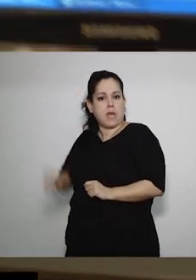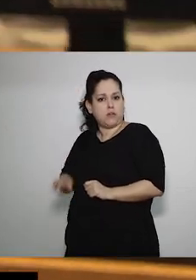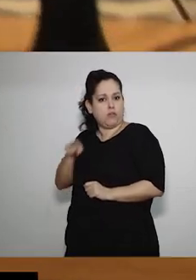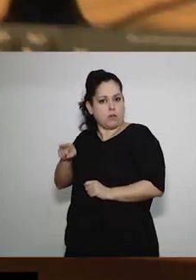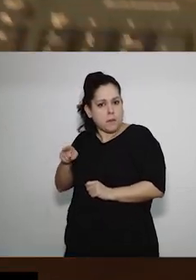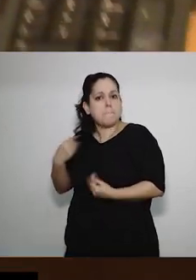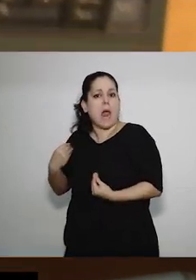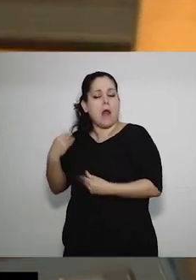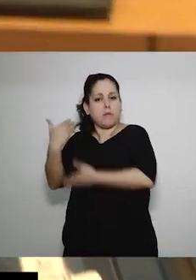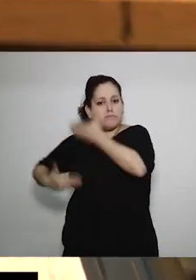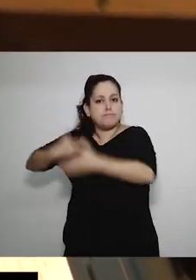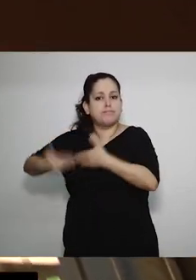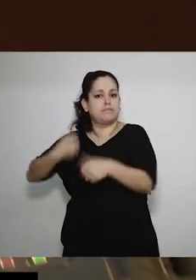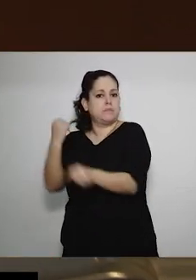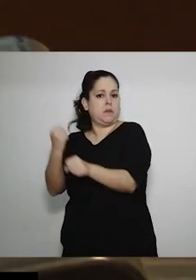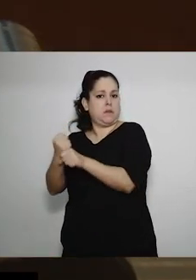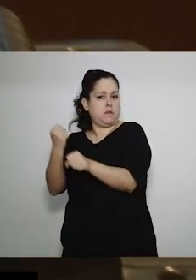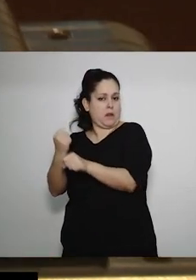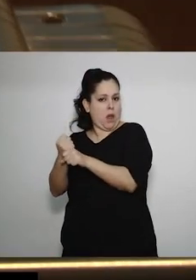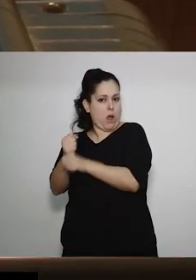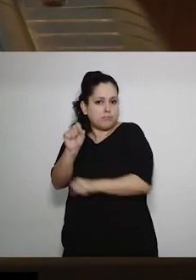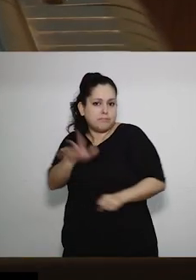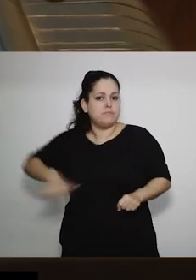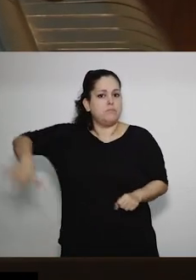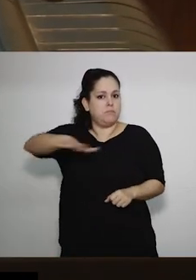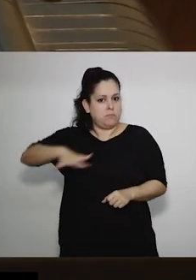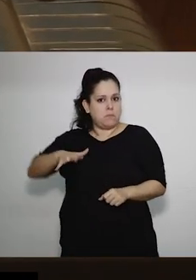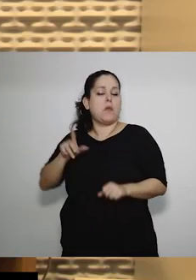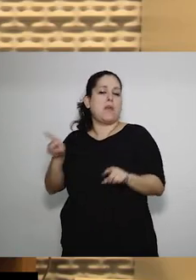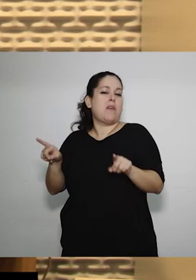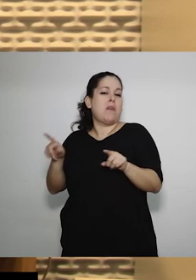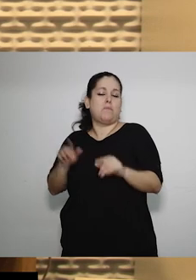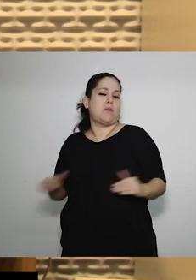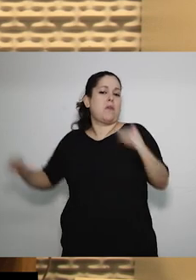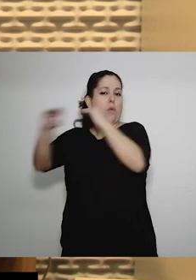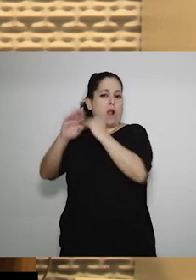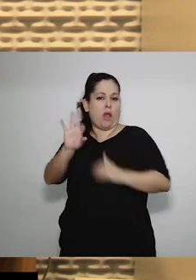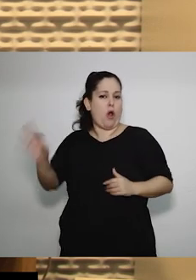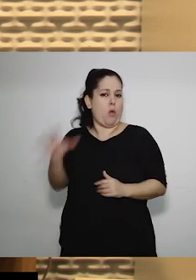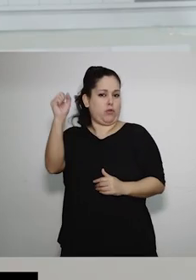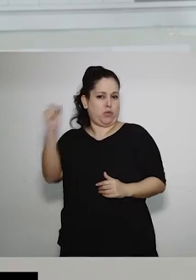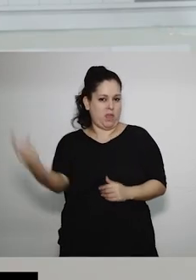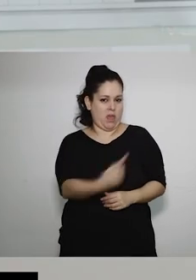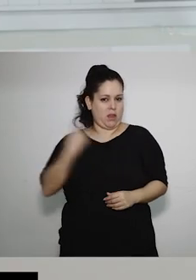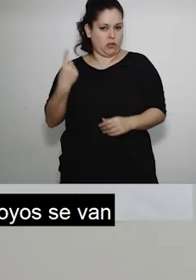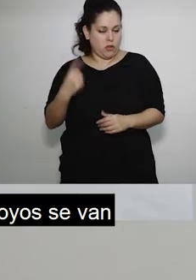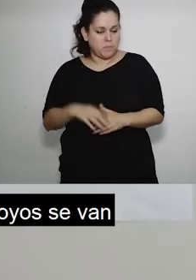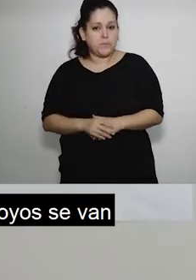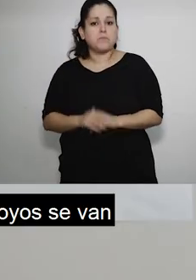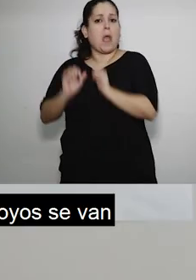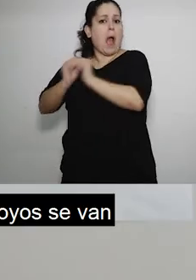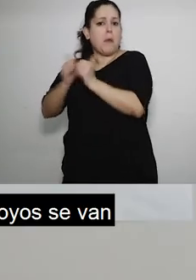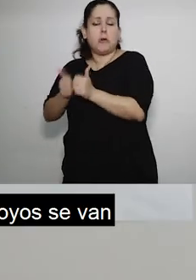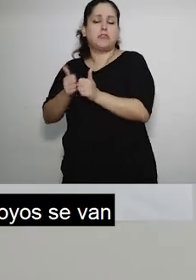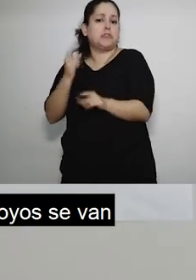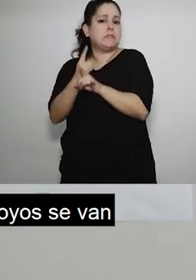que necesita esa persona para desenvolverse en el ámbito laboral, en equidad de condiciones. Lo importante de los apoyos